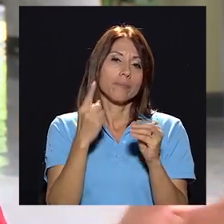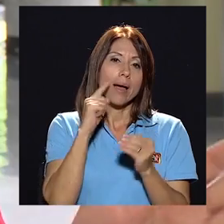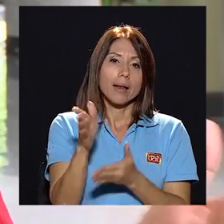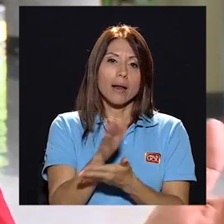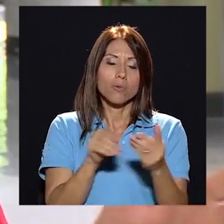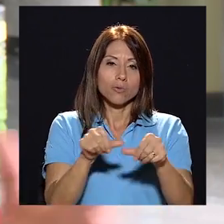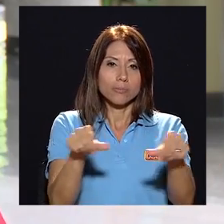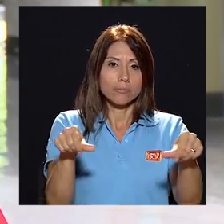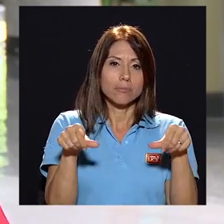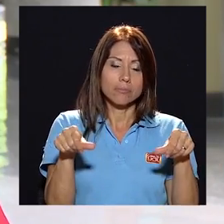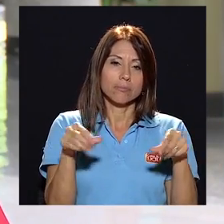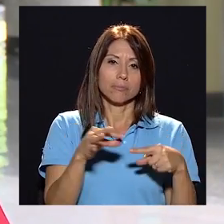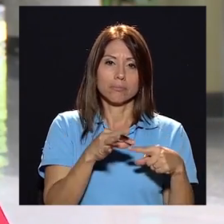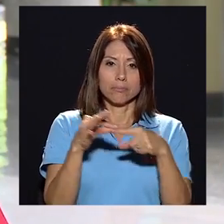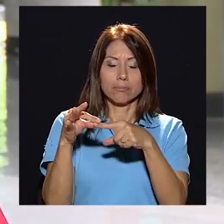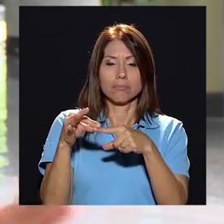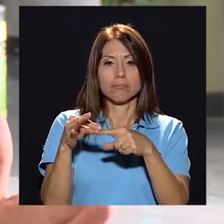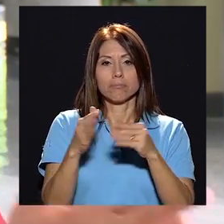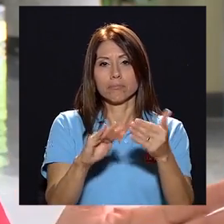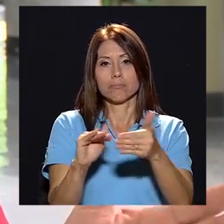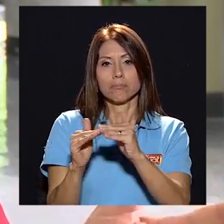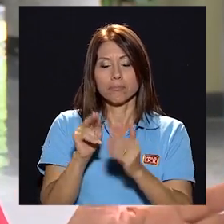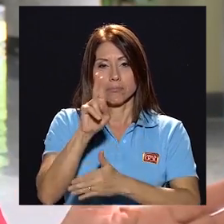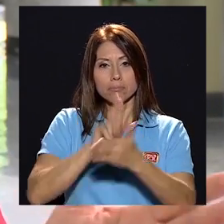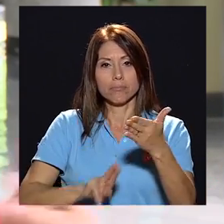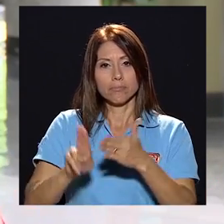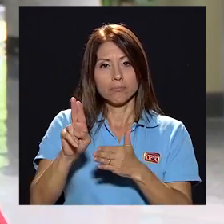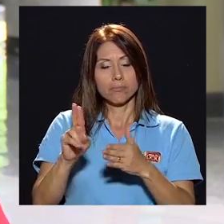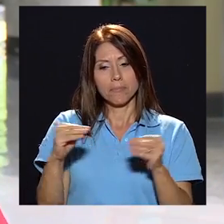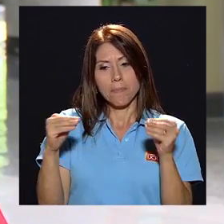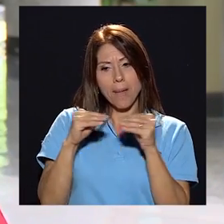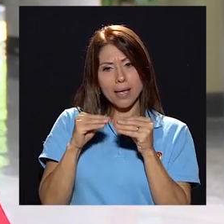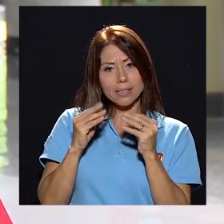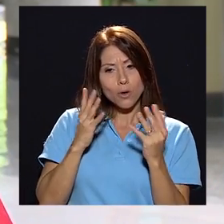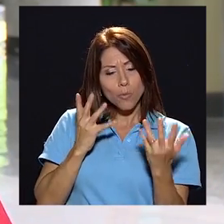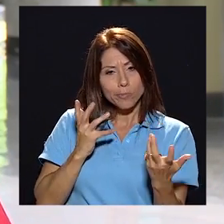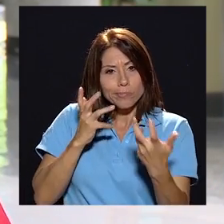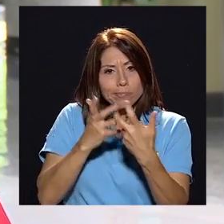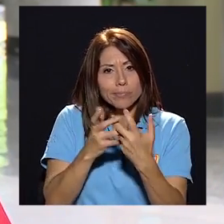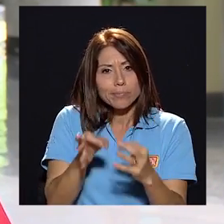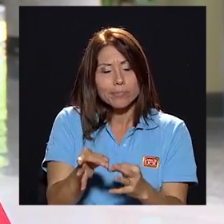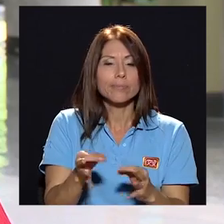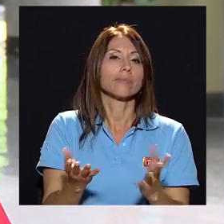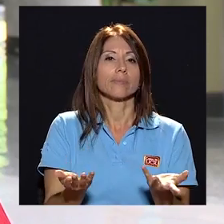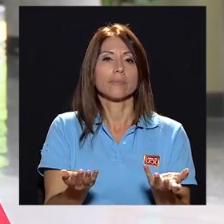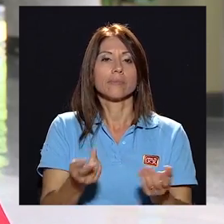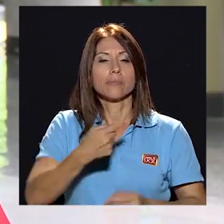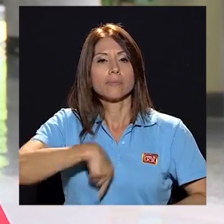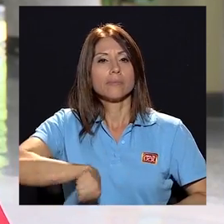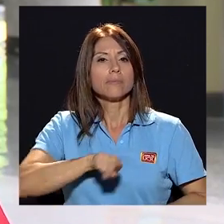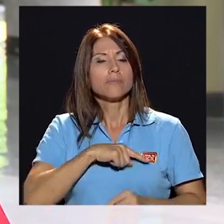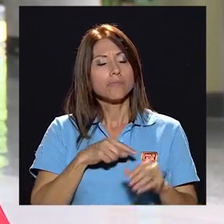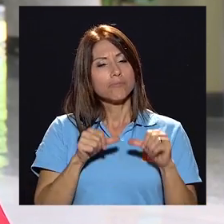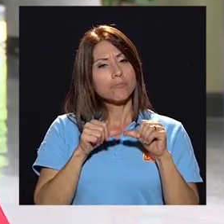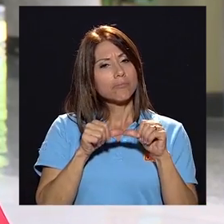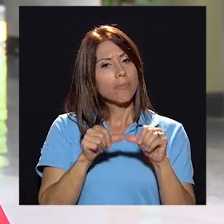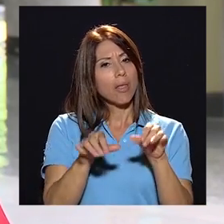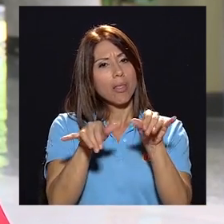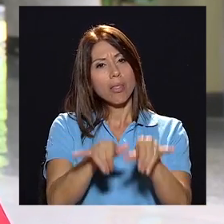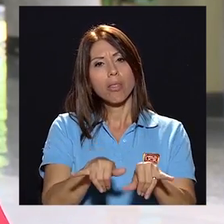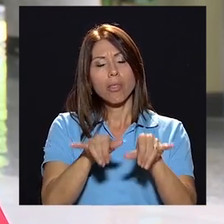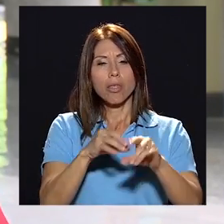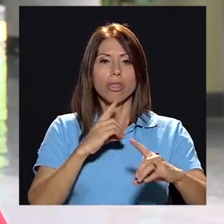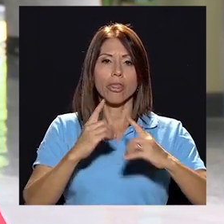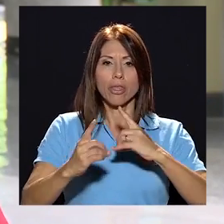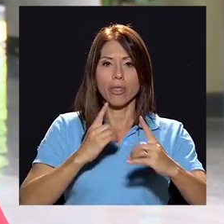sectores particularmente la comunidad universitaria que tienen más ese perfil y vamos a mantener un diálogo